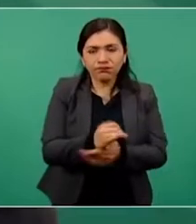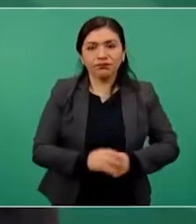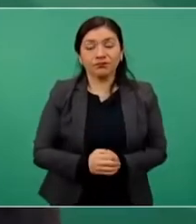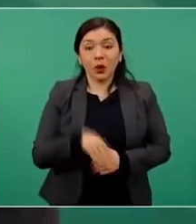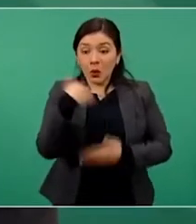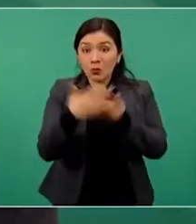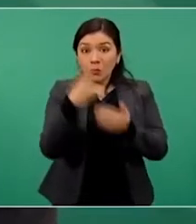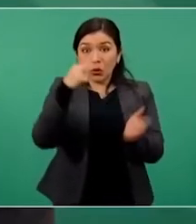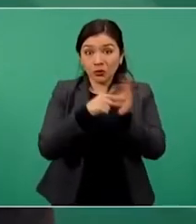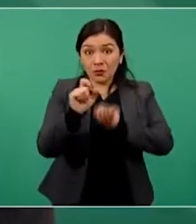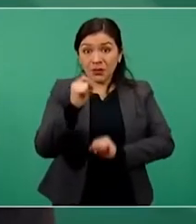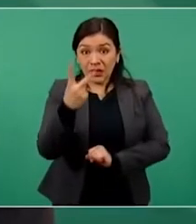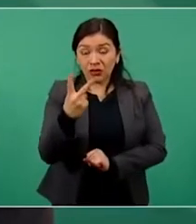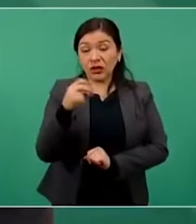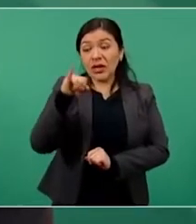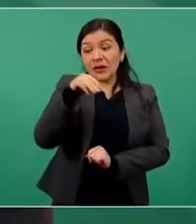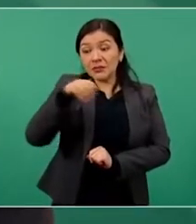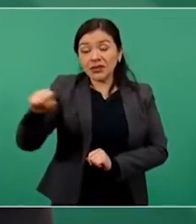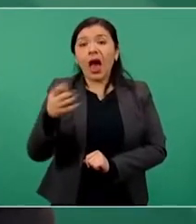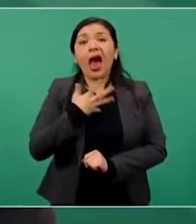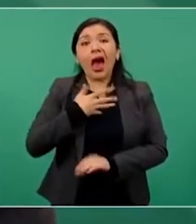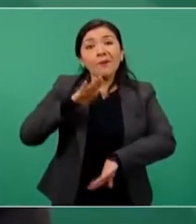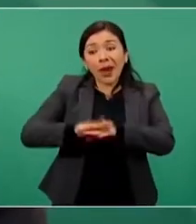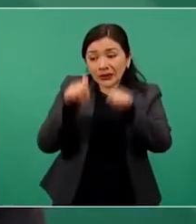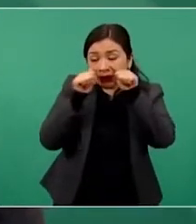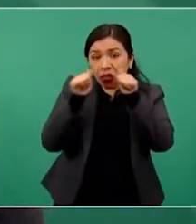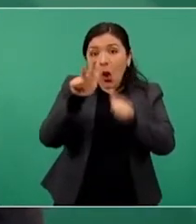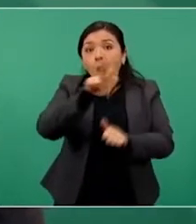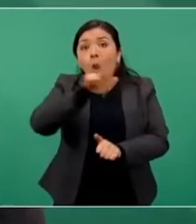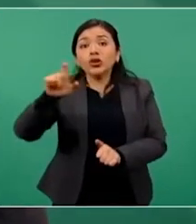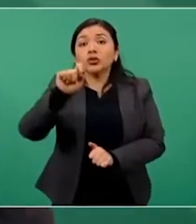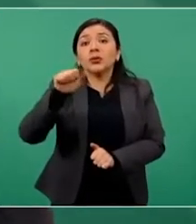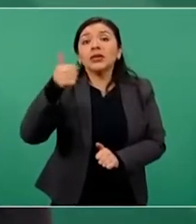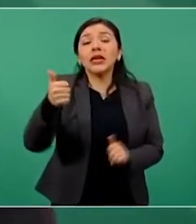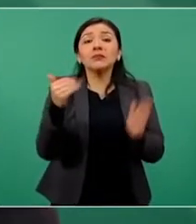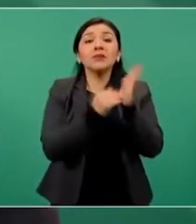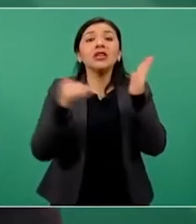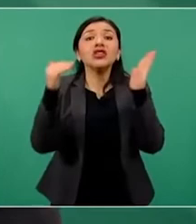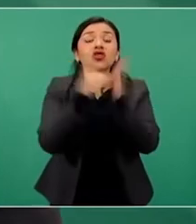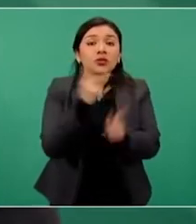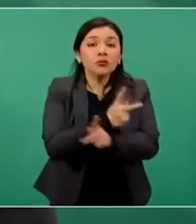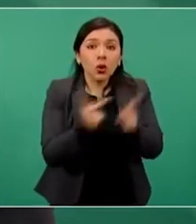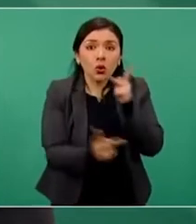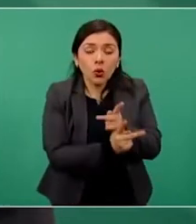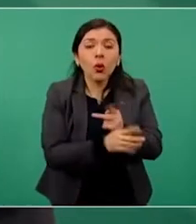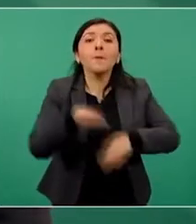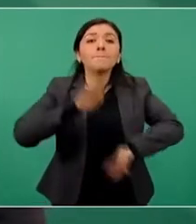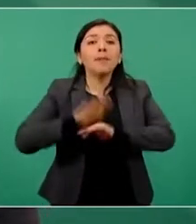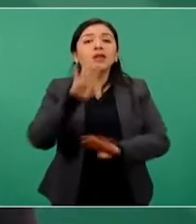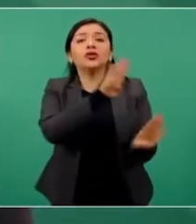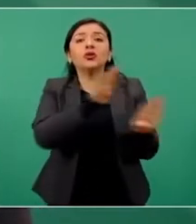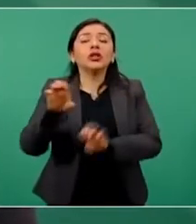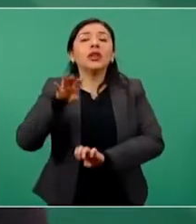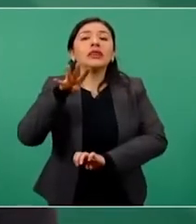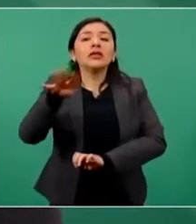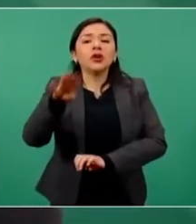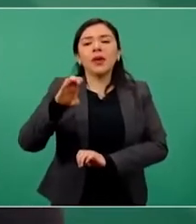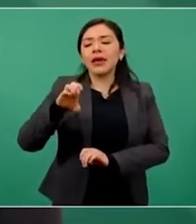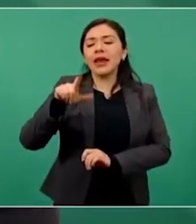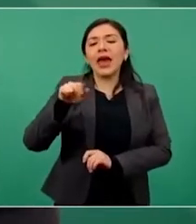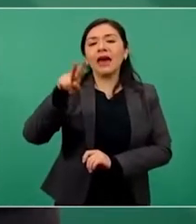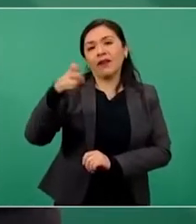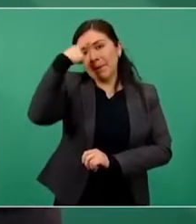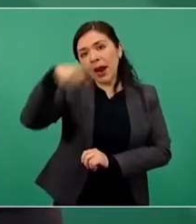2022 la demanda del IMSS será de 826 millones de piezas y 919 claves